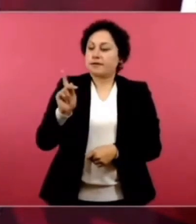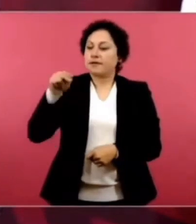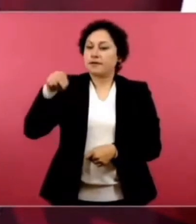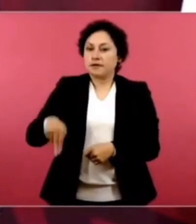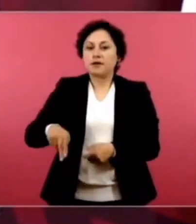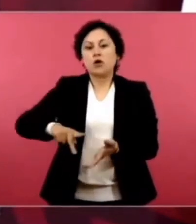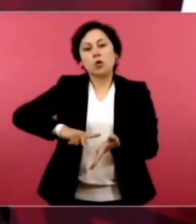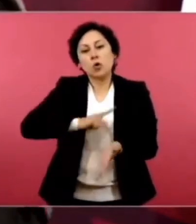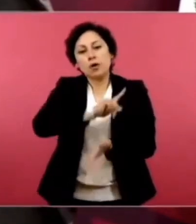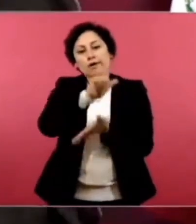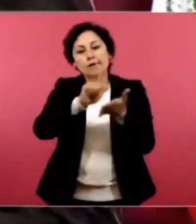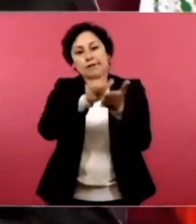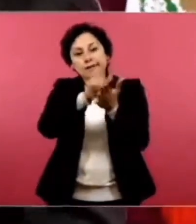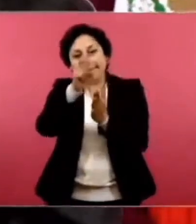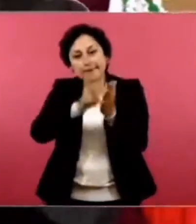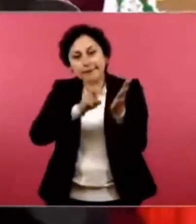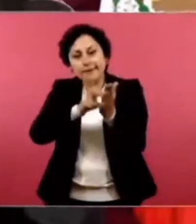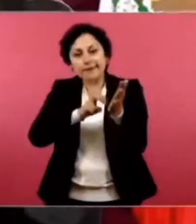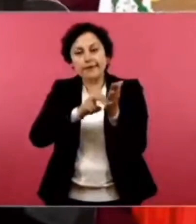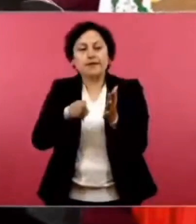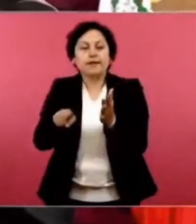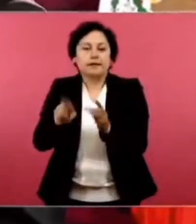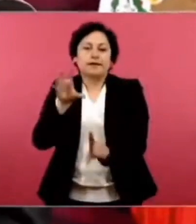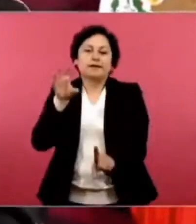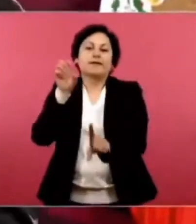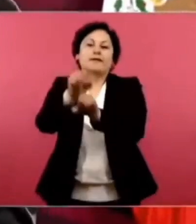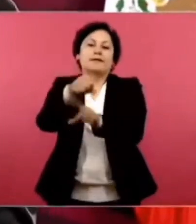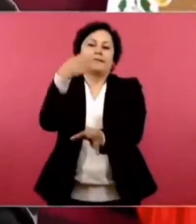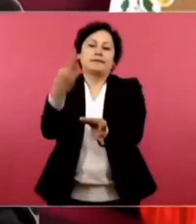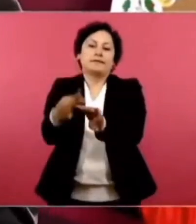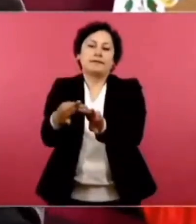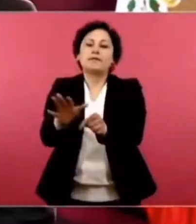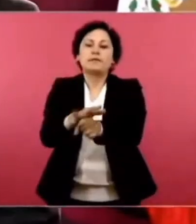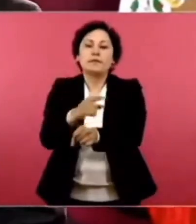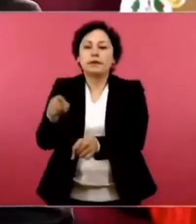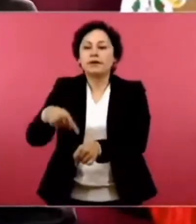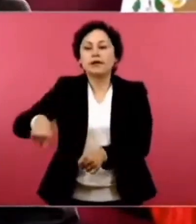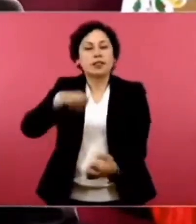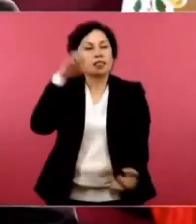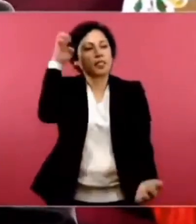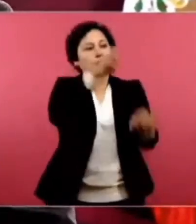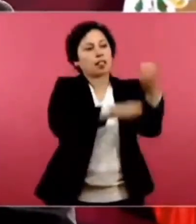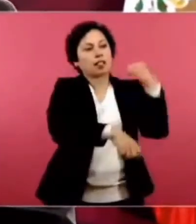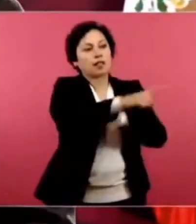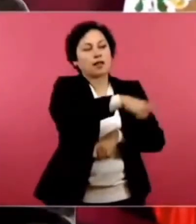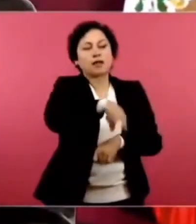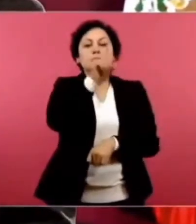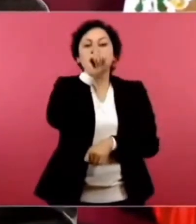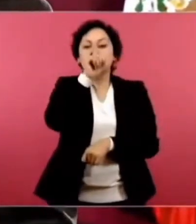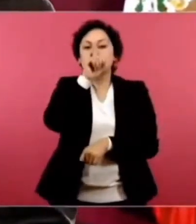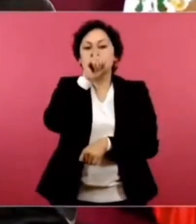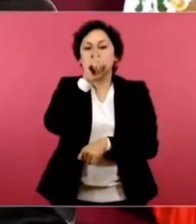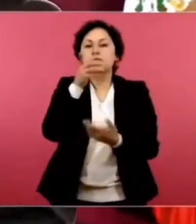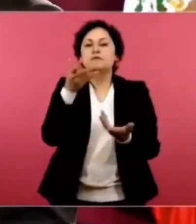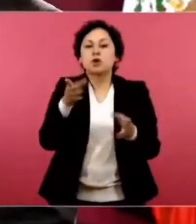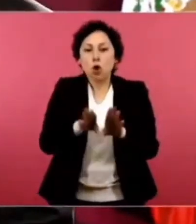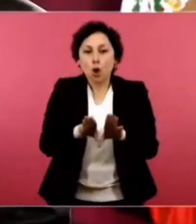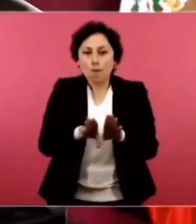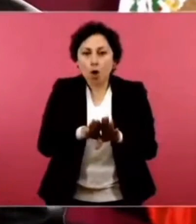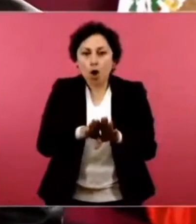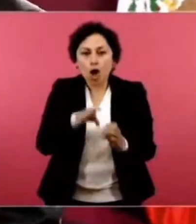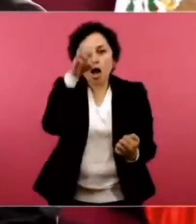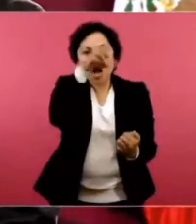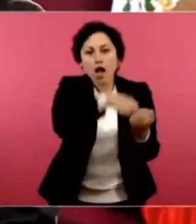y ya lo lograron porque engañaron a la gente precisamente con los medios. Había